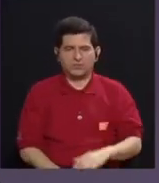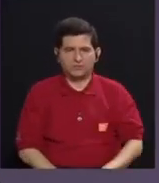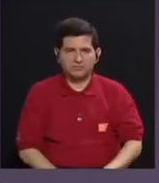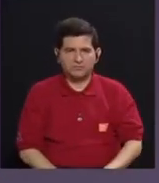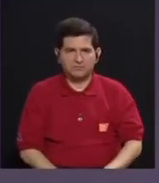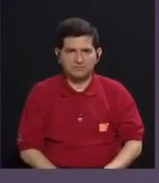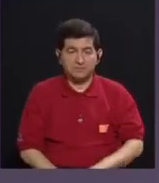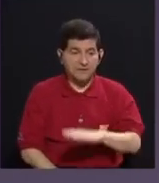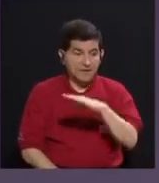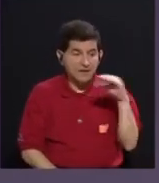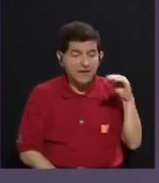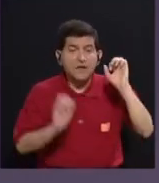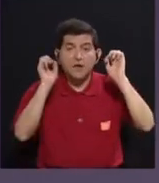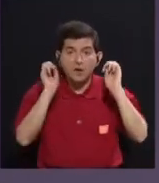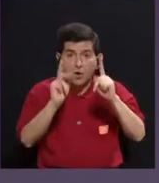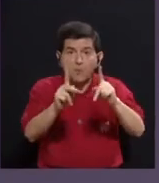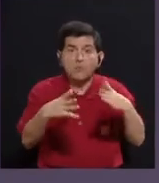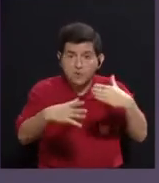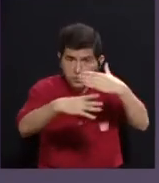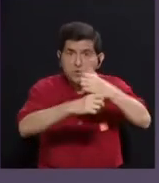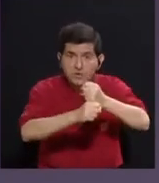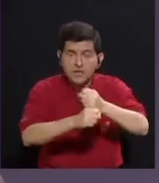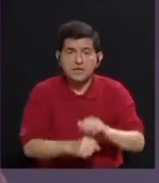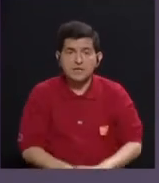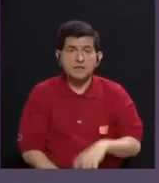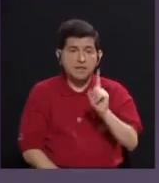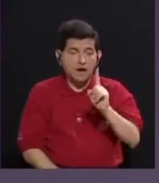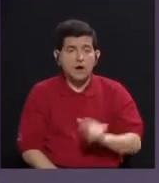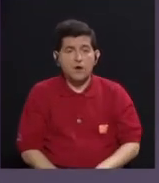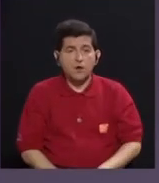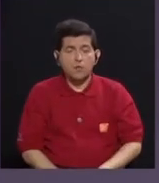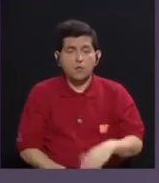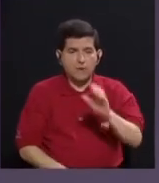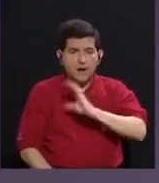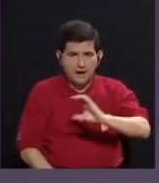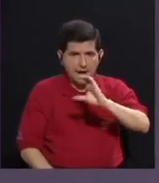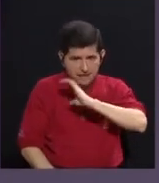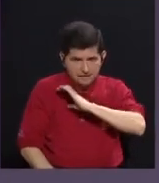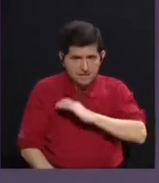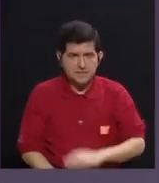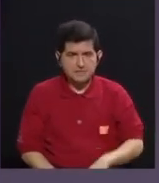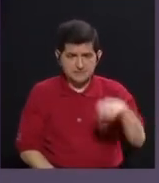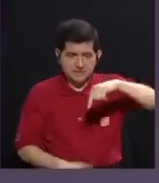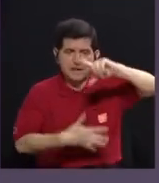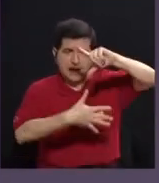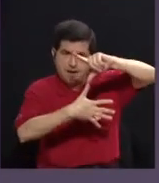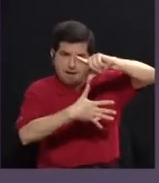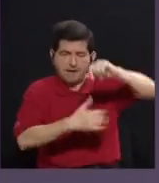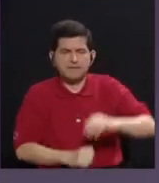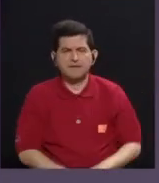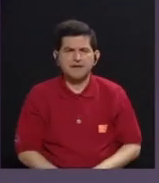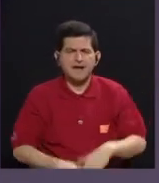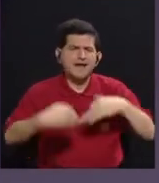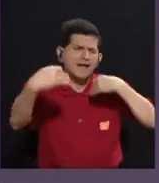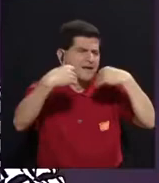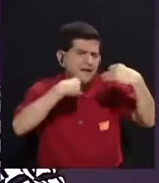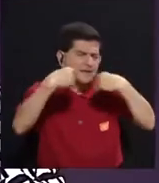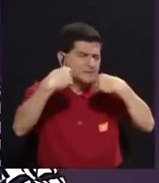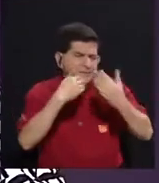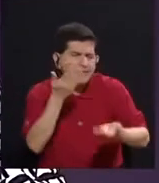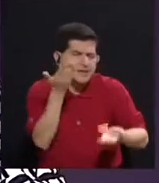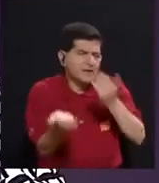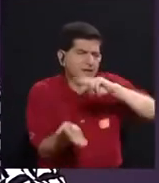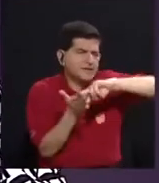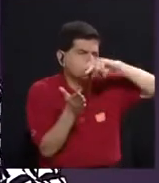y la oportunidad de hacerlo con un corpus latinoamericano. ¿Se nos podrías explicar un poco más